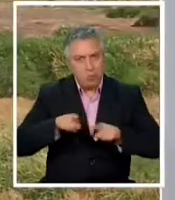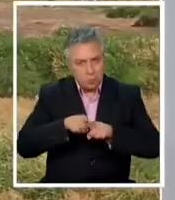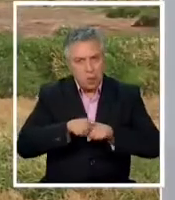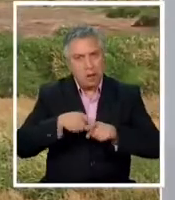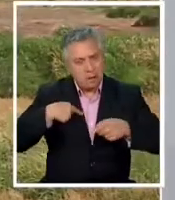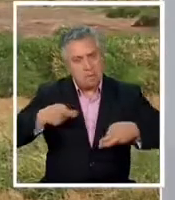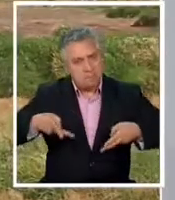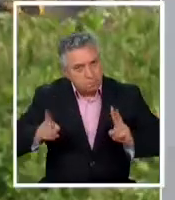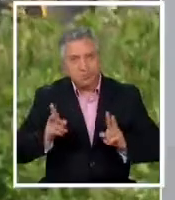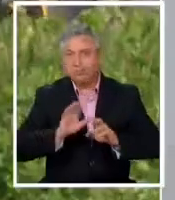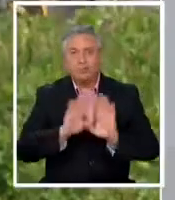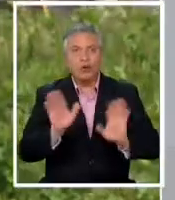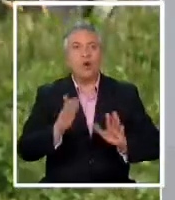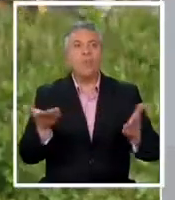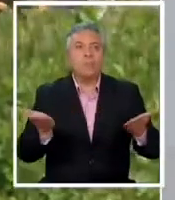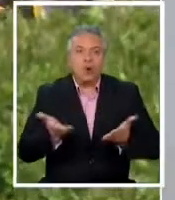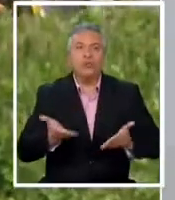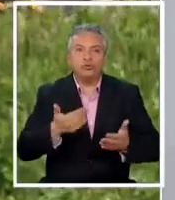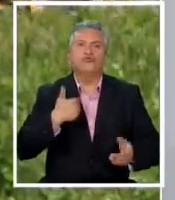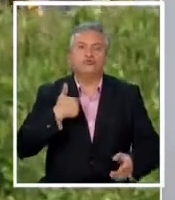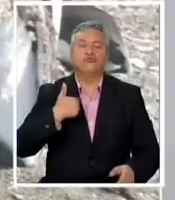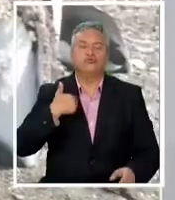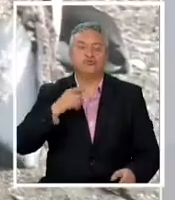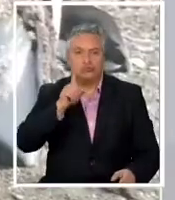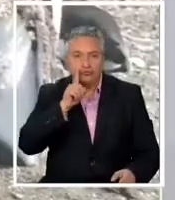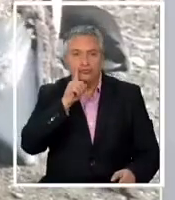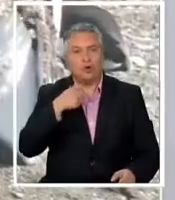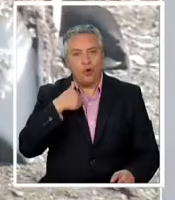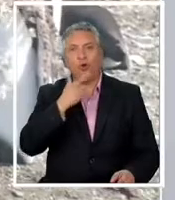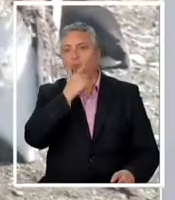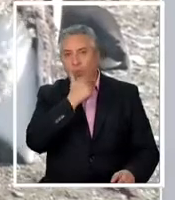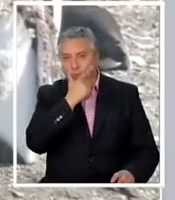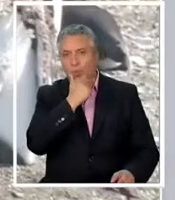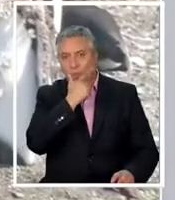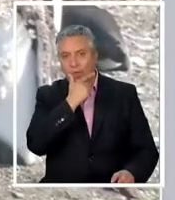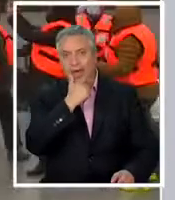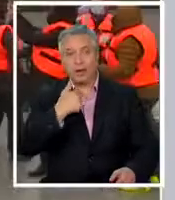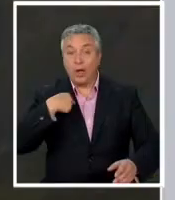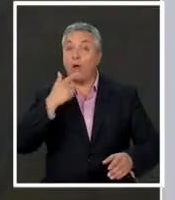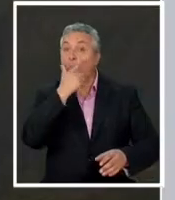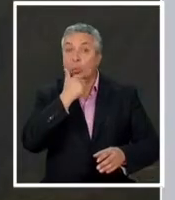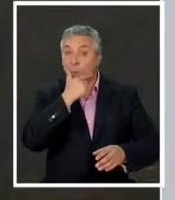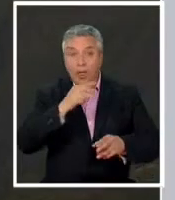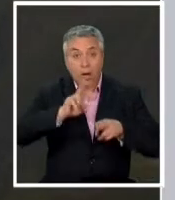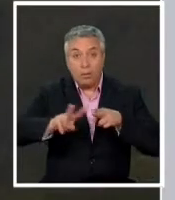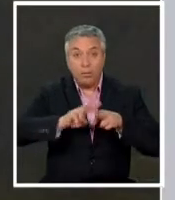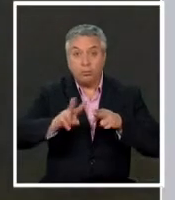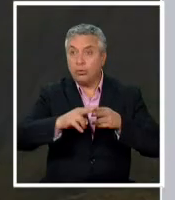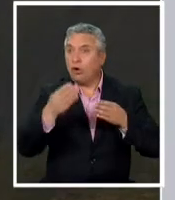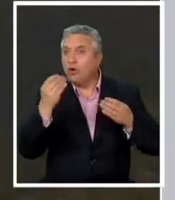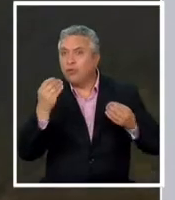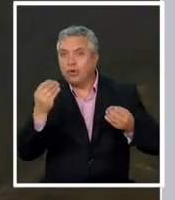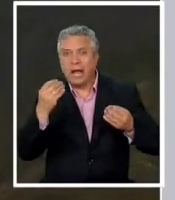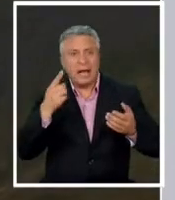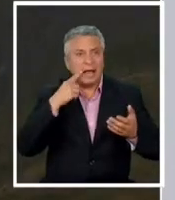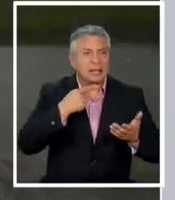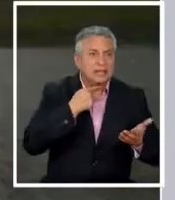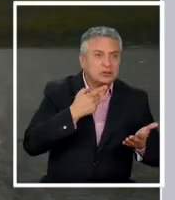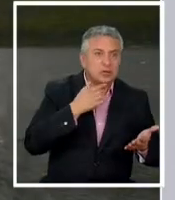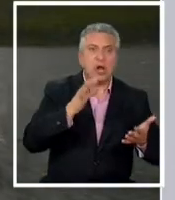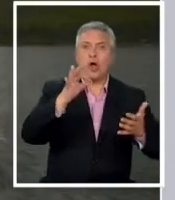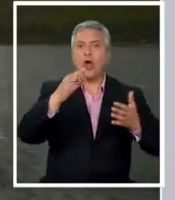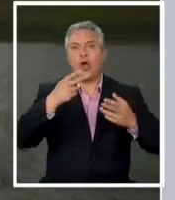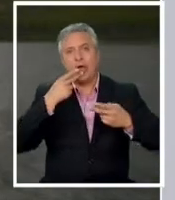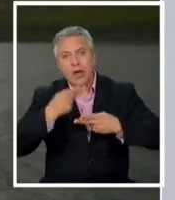porque tengo mis serias dudas y esas dudas no se resuelven con buenas intenciones o